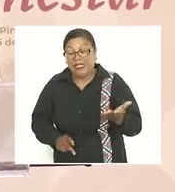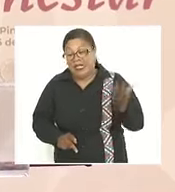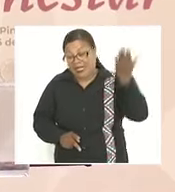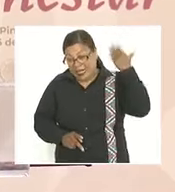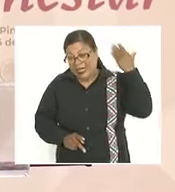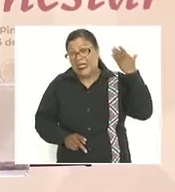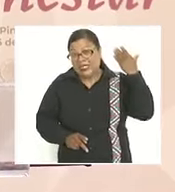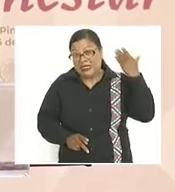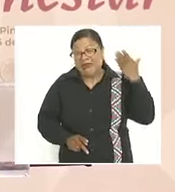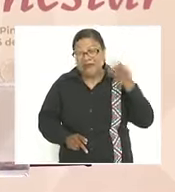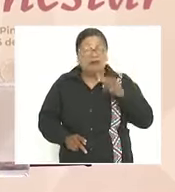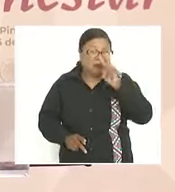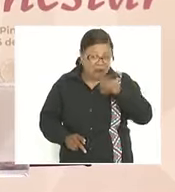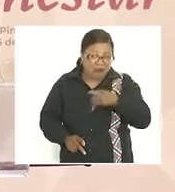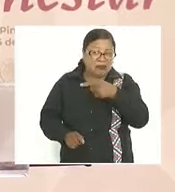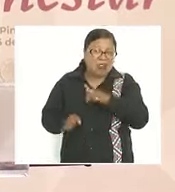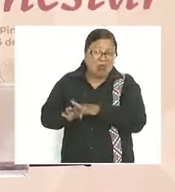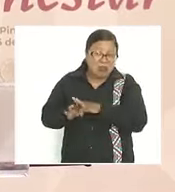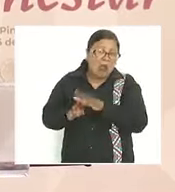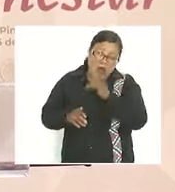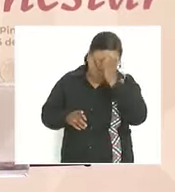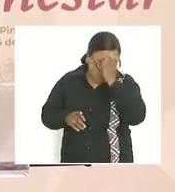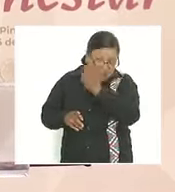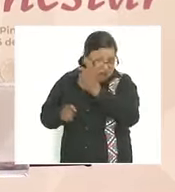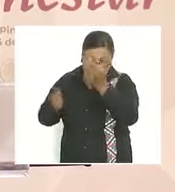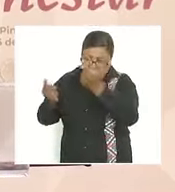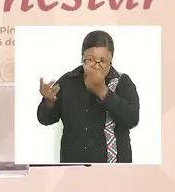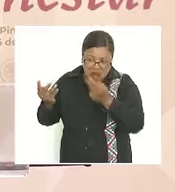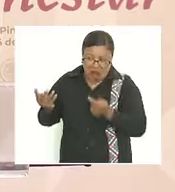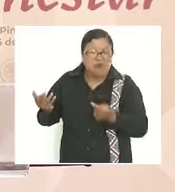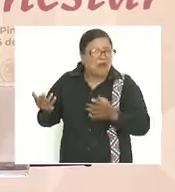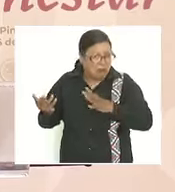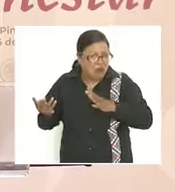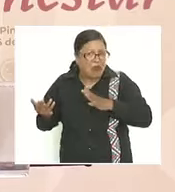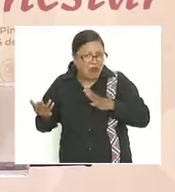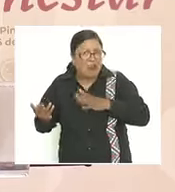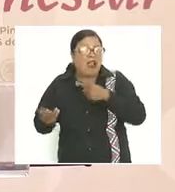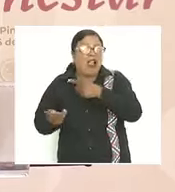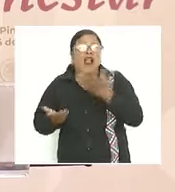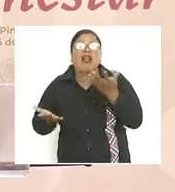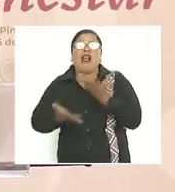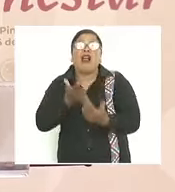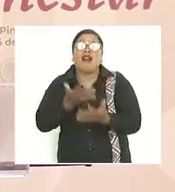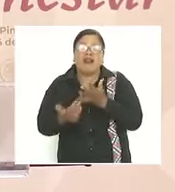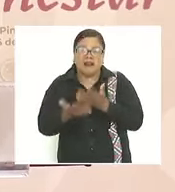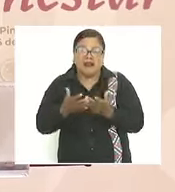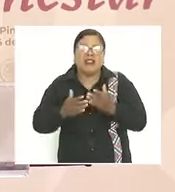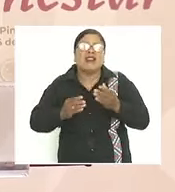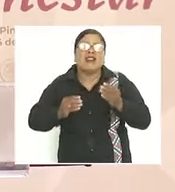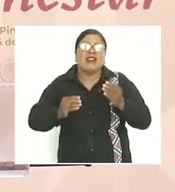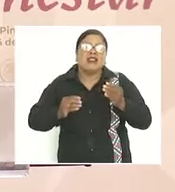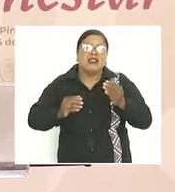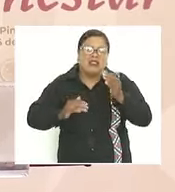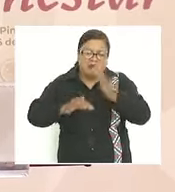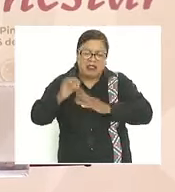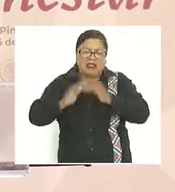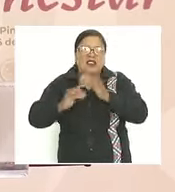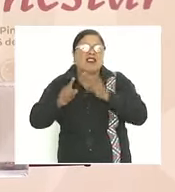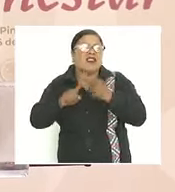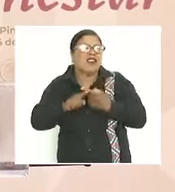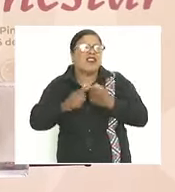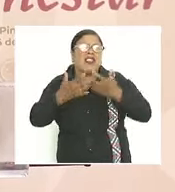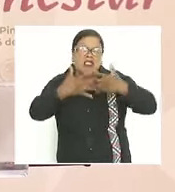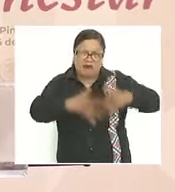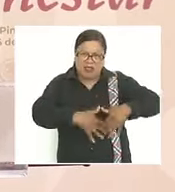que hay que reconocerle es que él construyó con un empresario